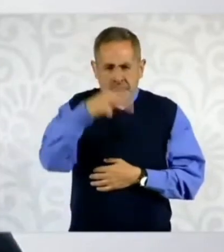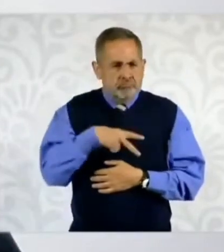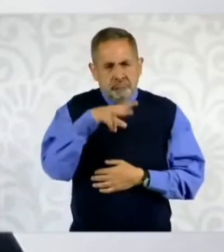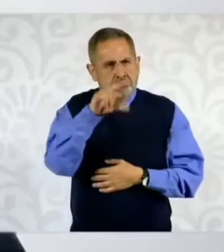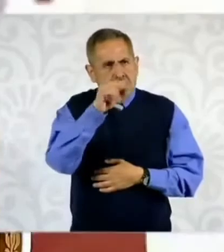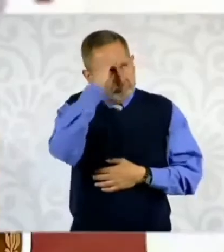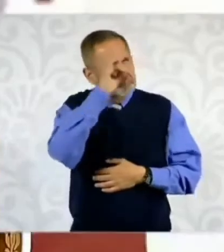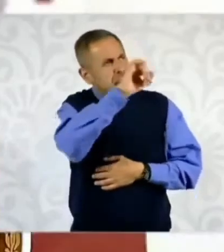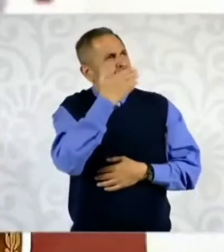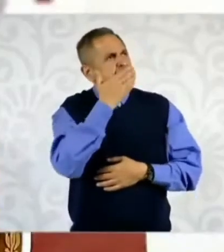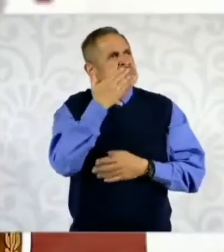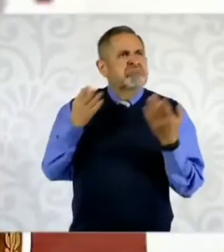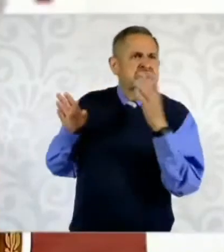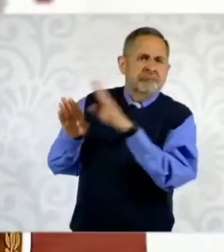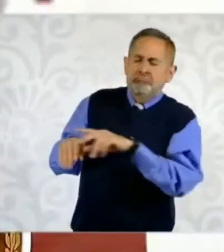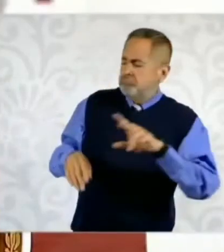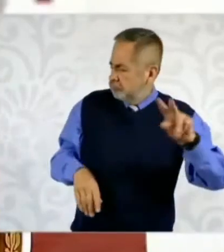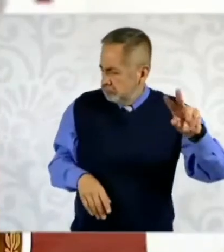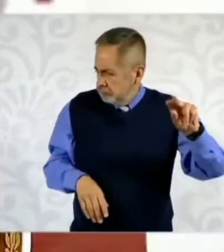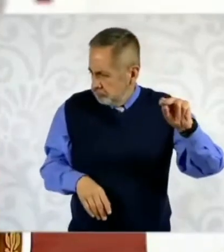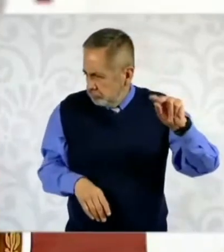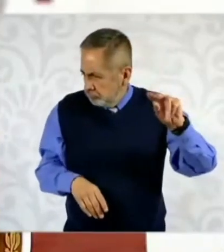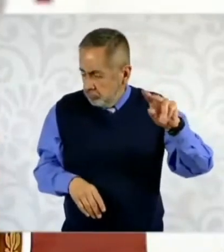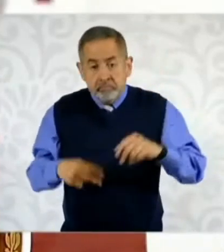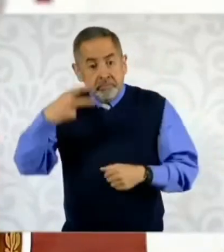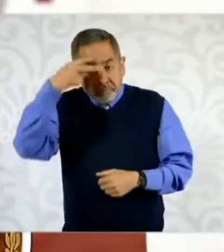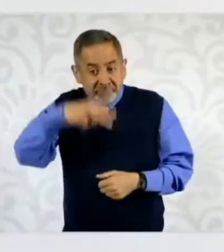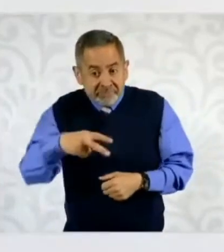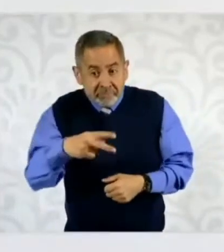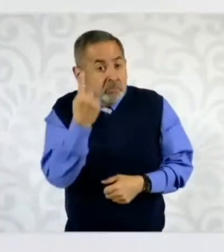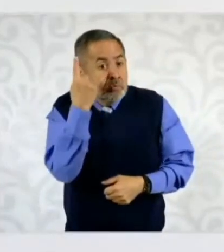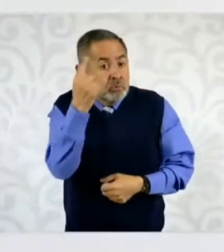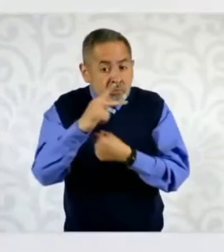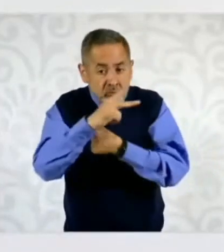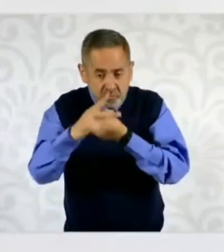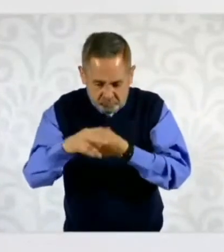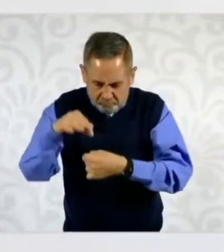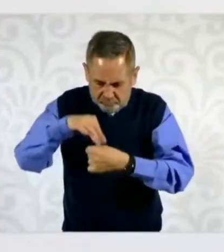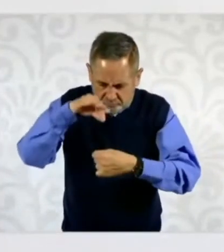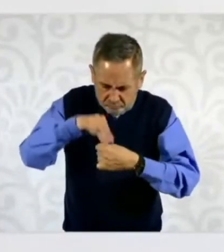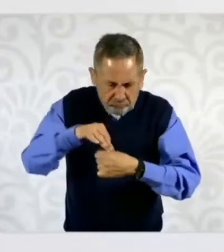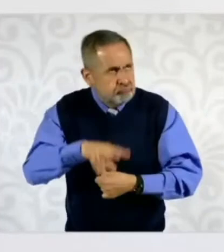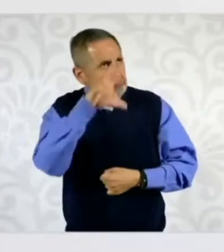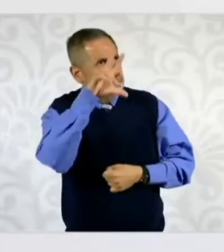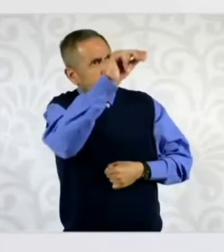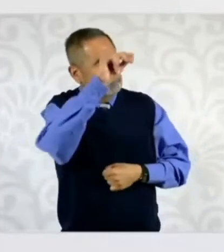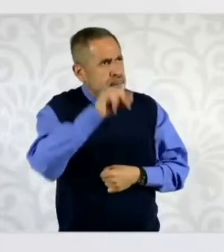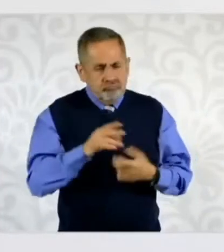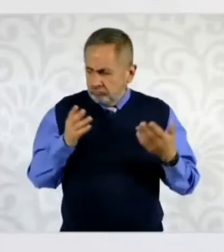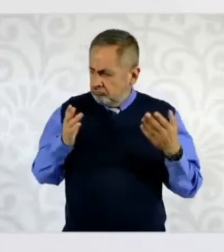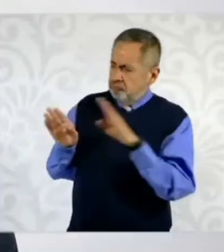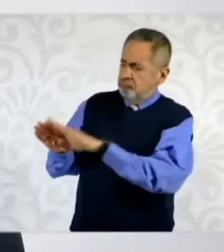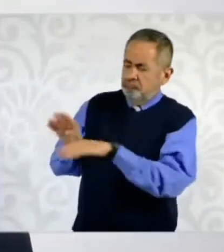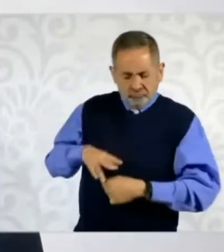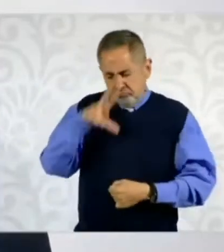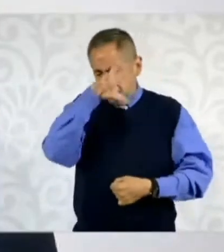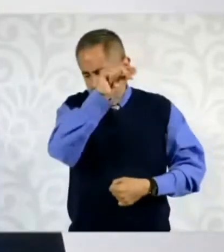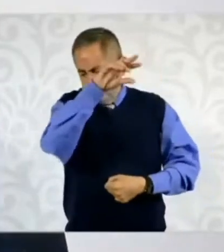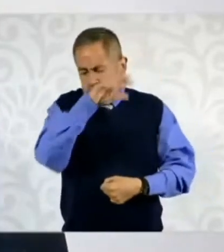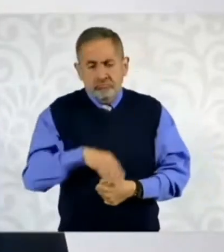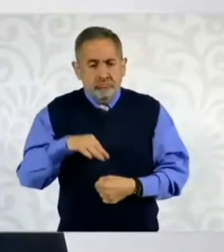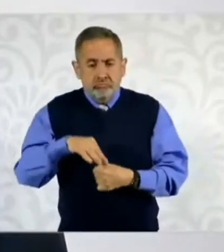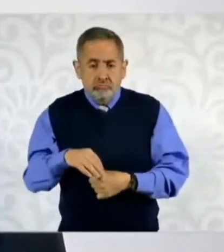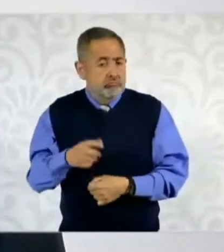desde el primer momento México fue el único país que votó en contra del bloqueo